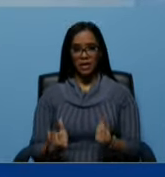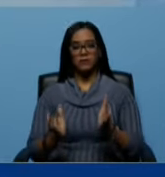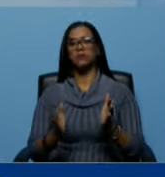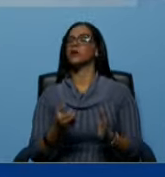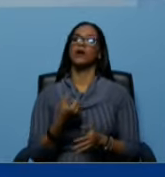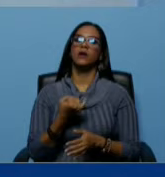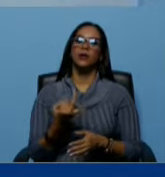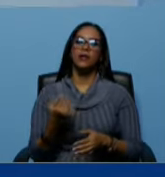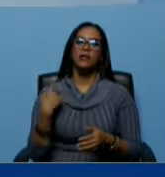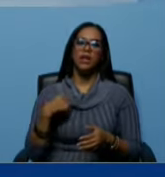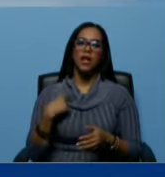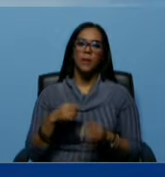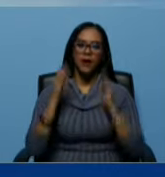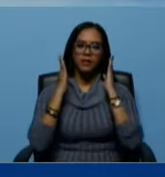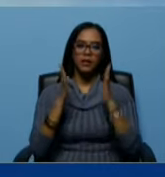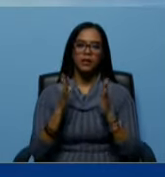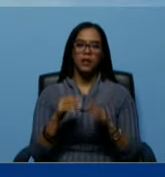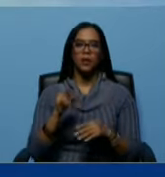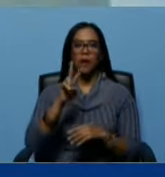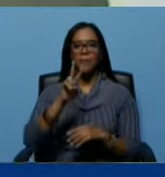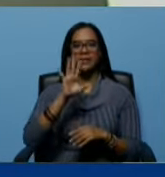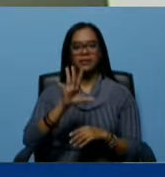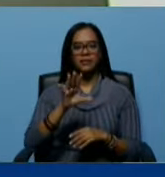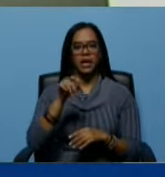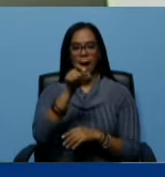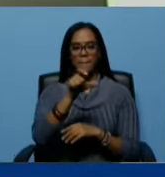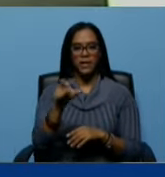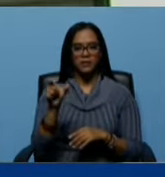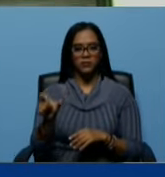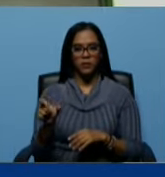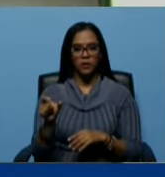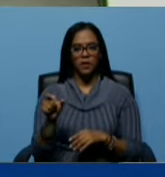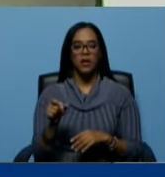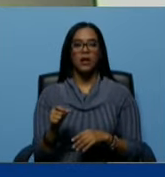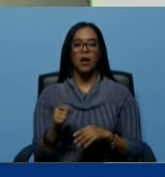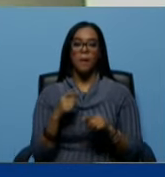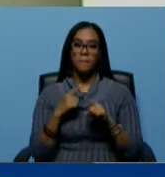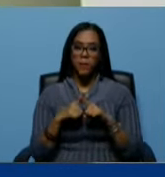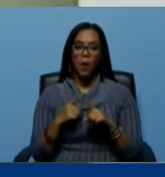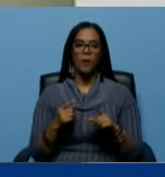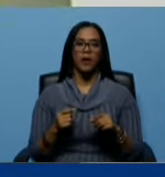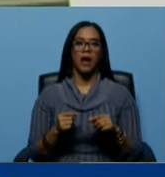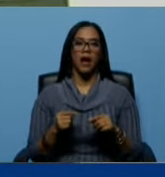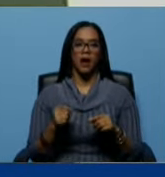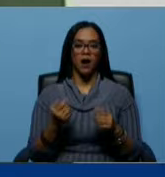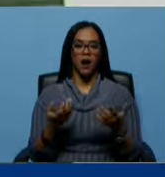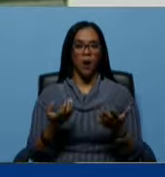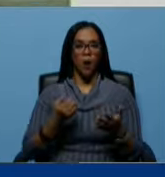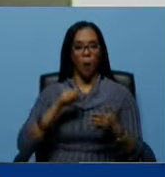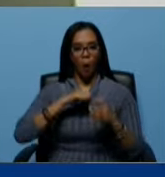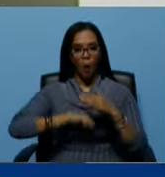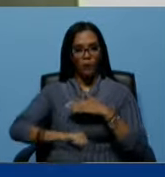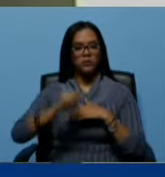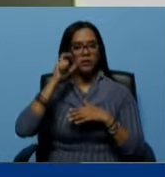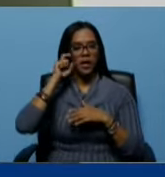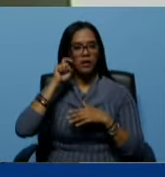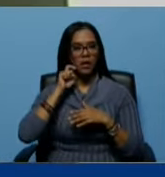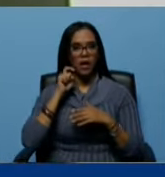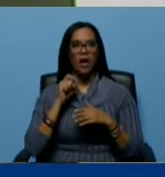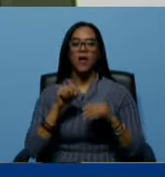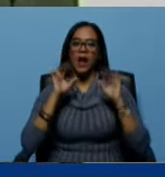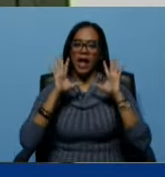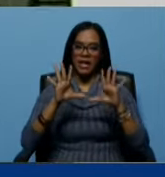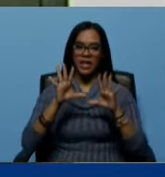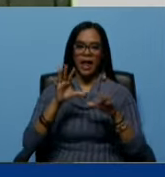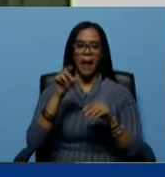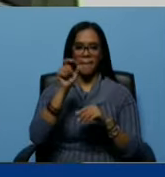atender diariamente unas 25 pacientes por la parte obstétrica y unas 10 pacientes que serán